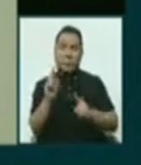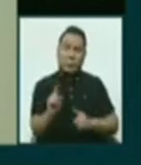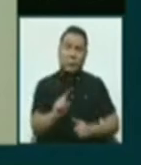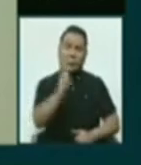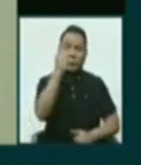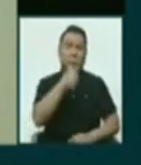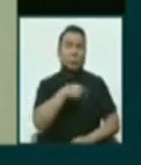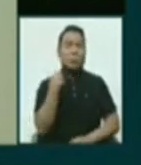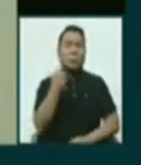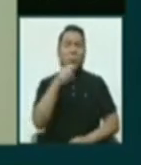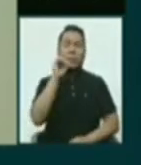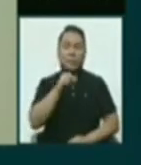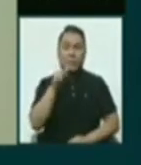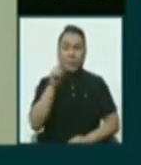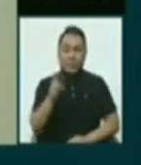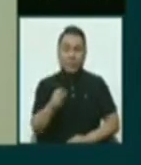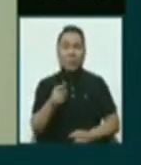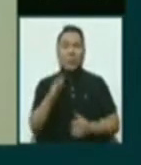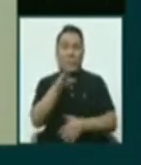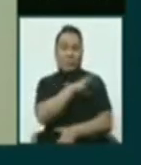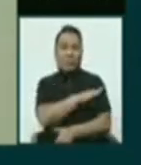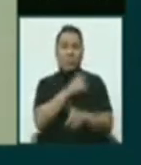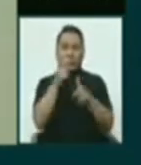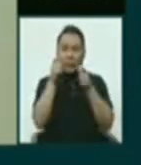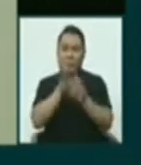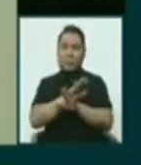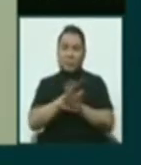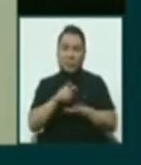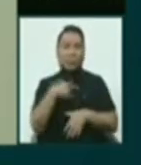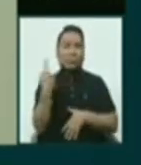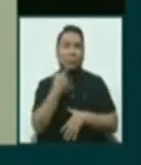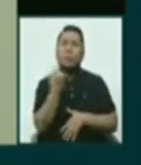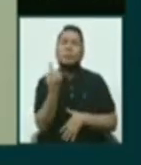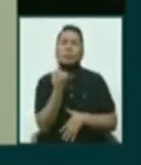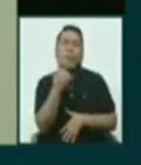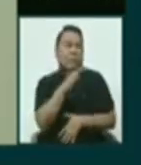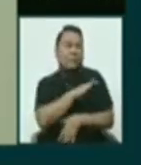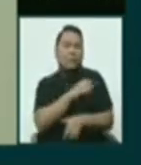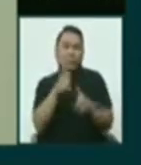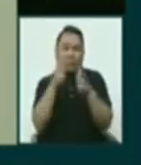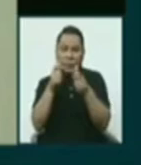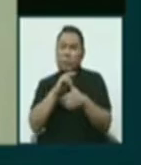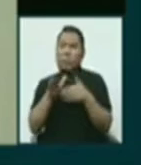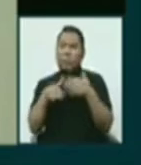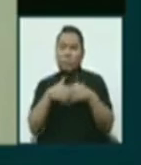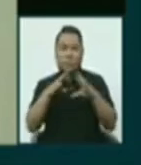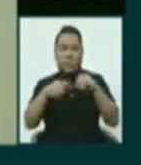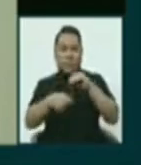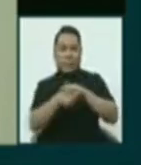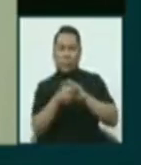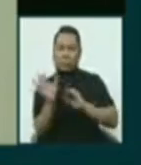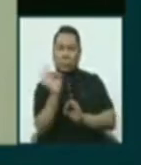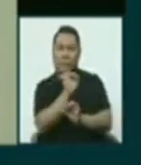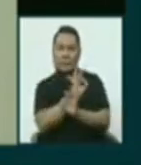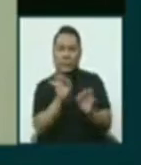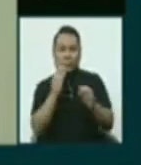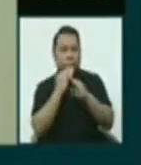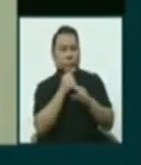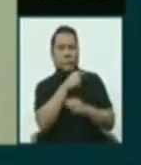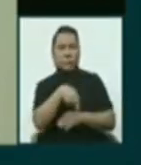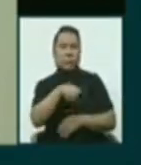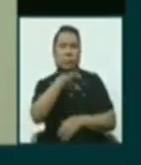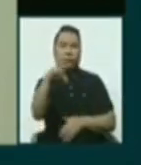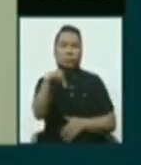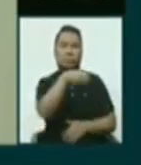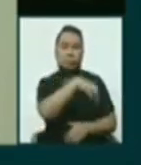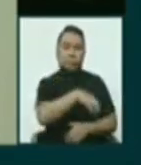nosotros nos avanzamos a fiscalizar. Vamos a fiscalizar toda la corrupción que hay en todas estas instituciones.